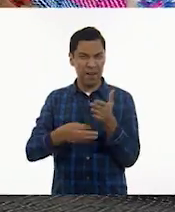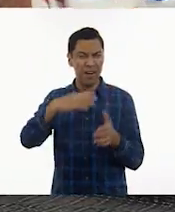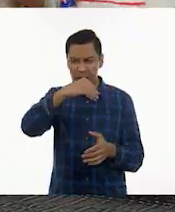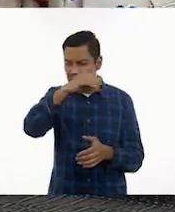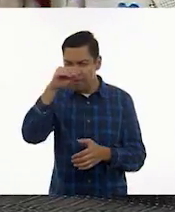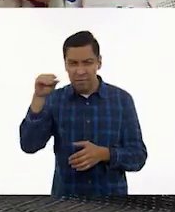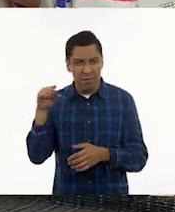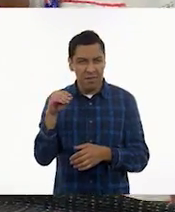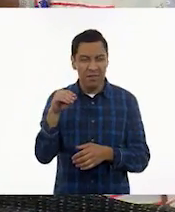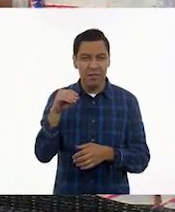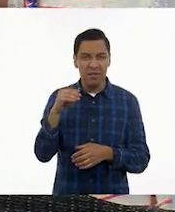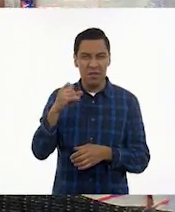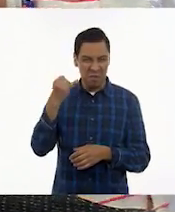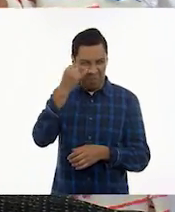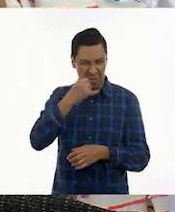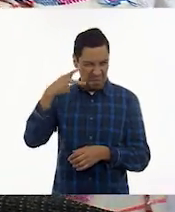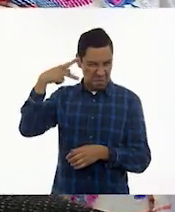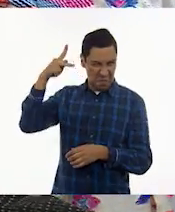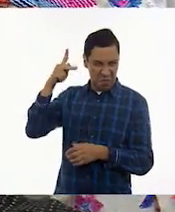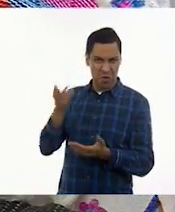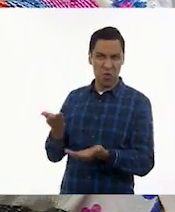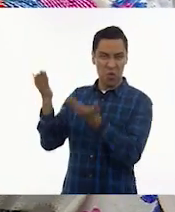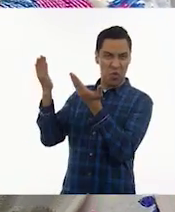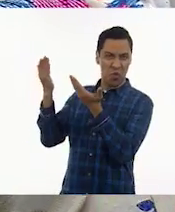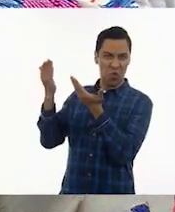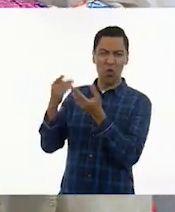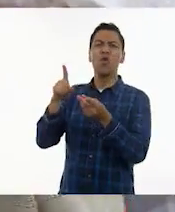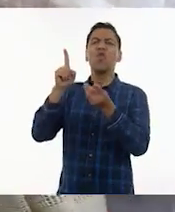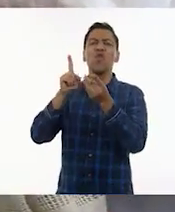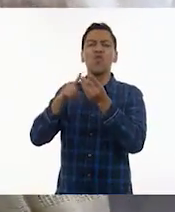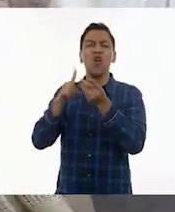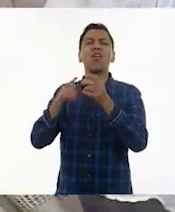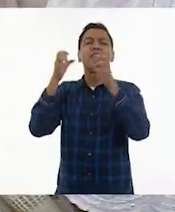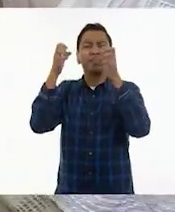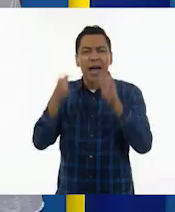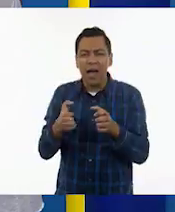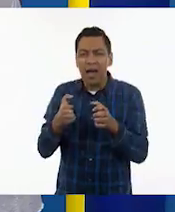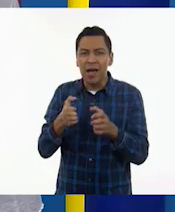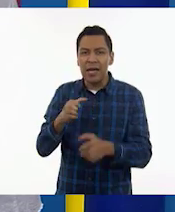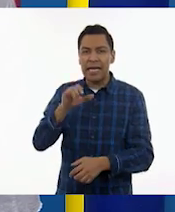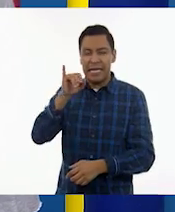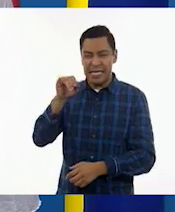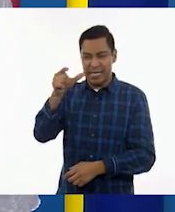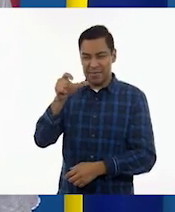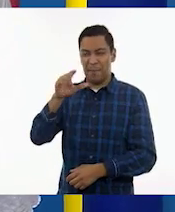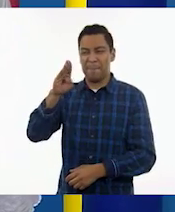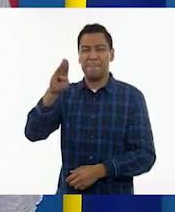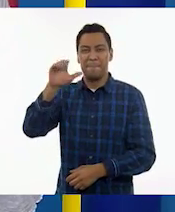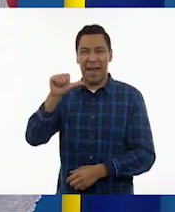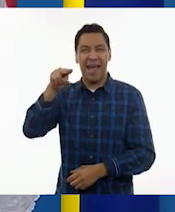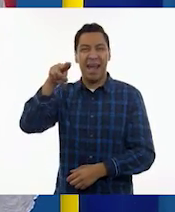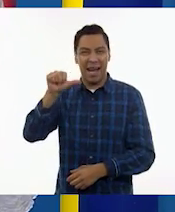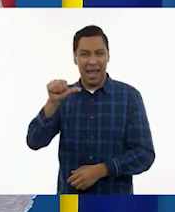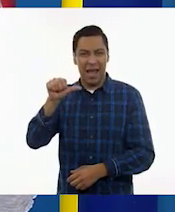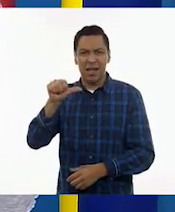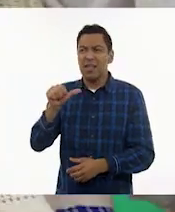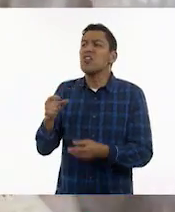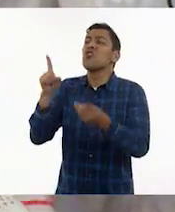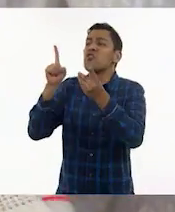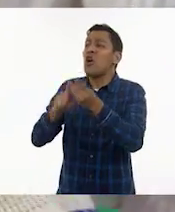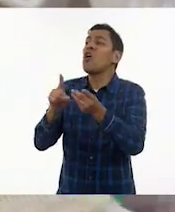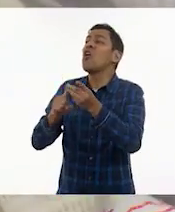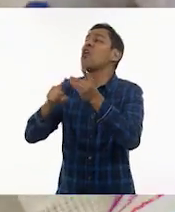¡Un apú! ¿Dónde estás tú? ¡Isbalanqué! Ay, ¿dónde se fue?